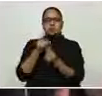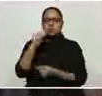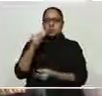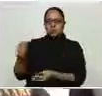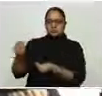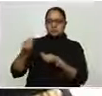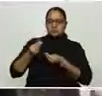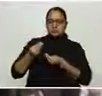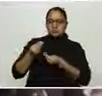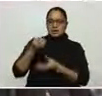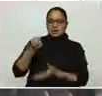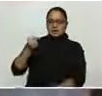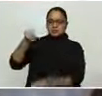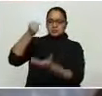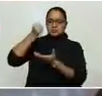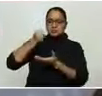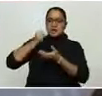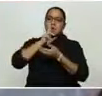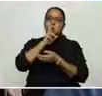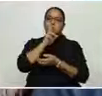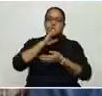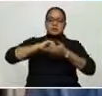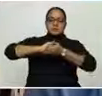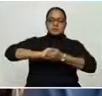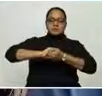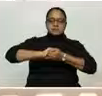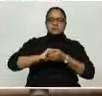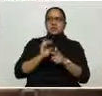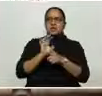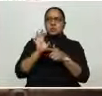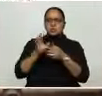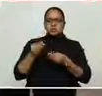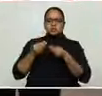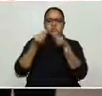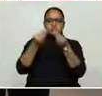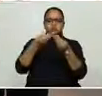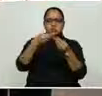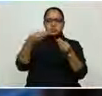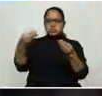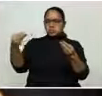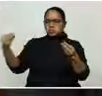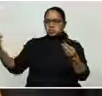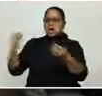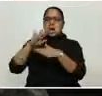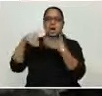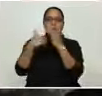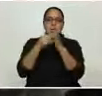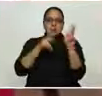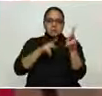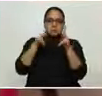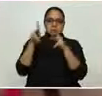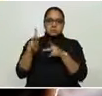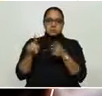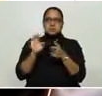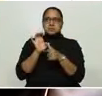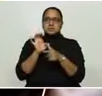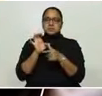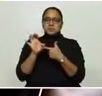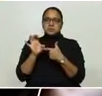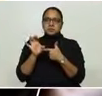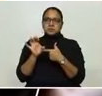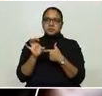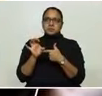Solidaria, pero que necesitamos entregar en todo el Valle de Sula y la prioridad que daría a Lisandro en función de los